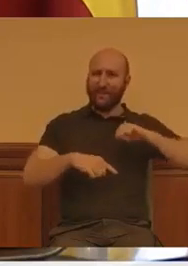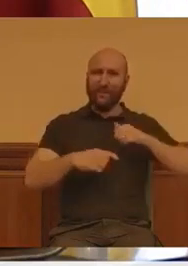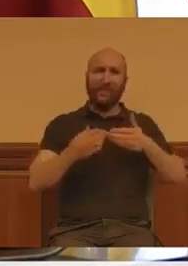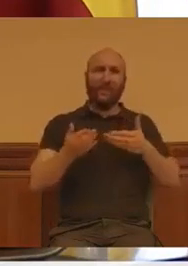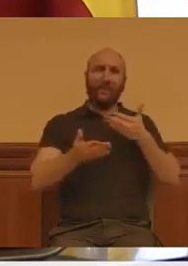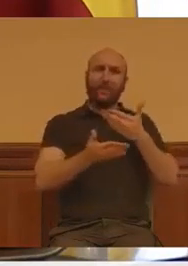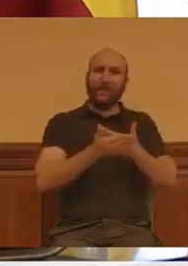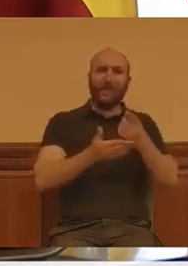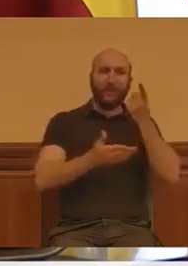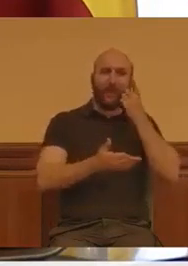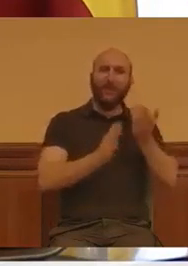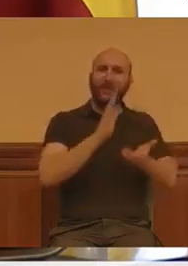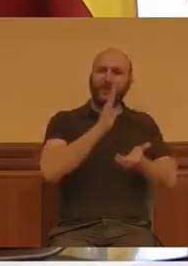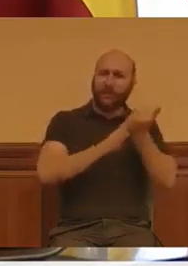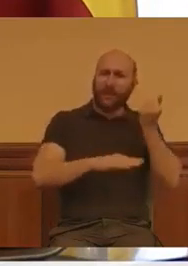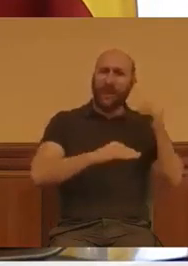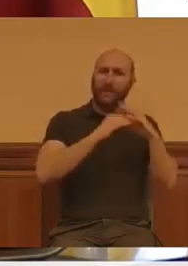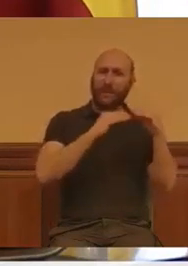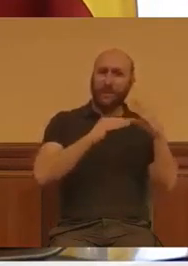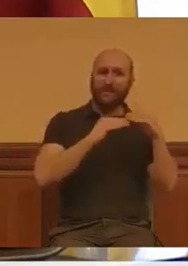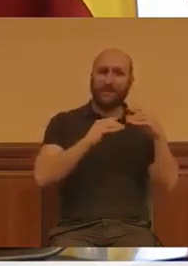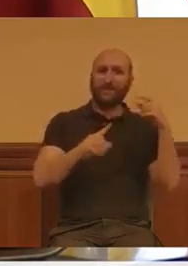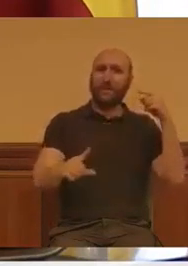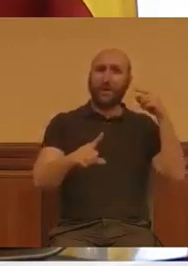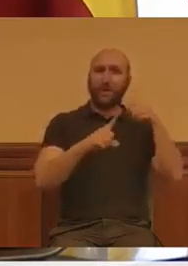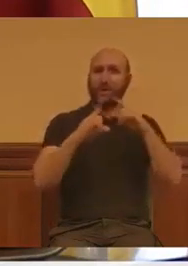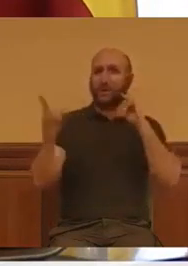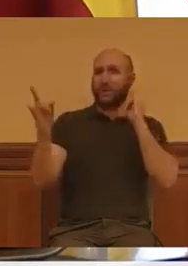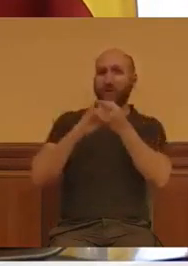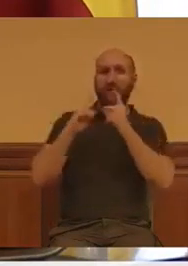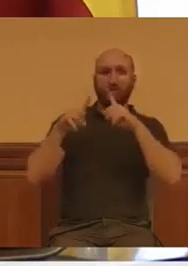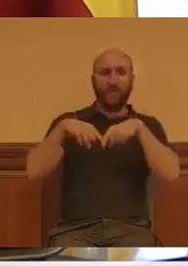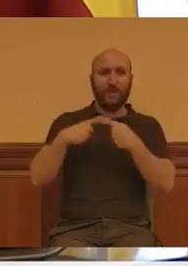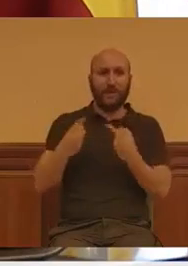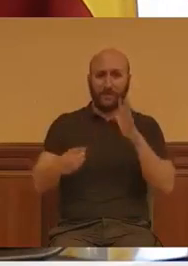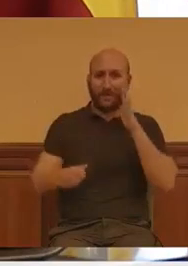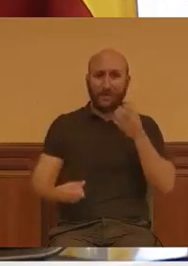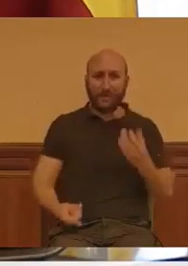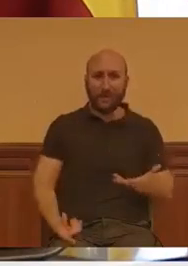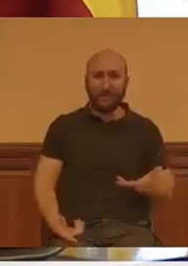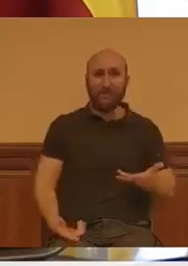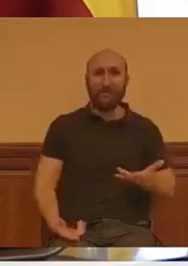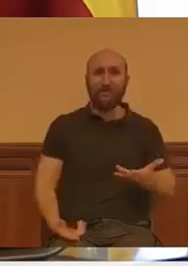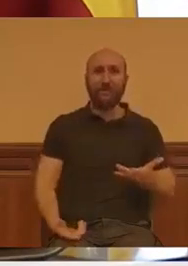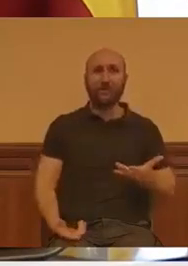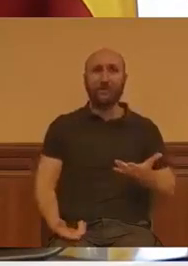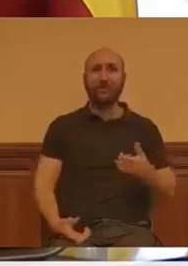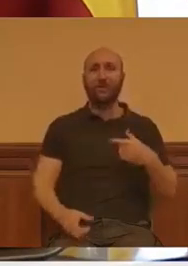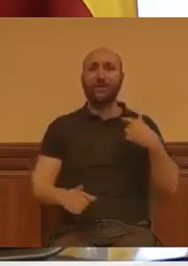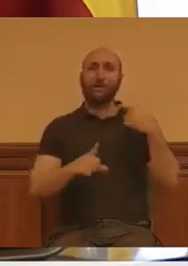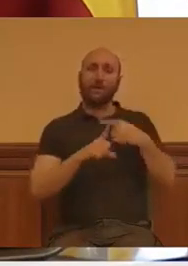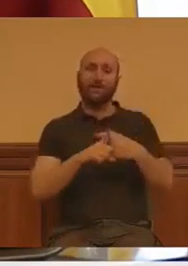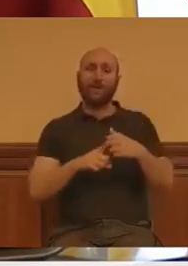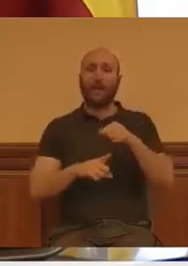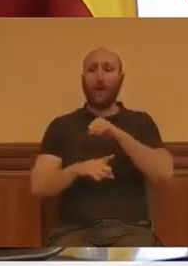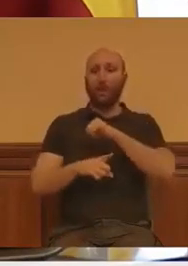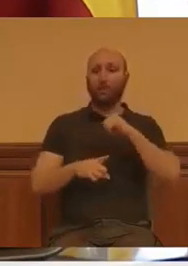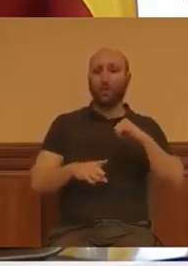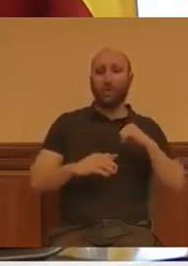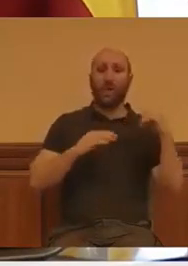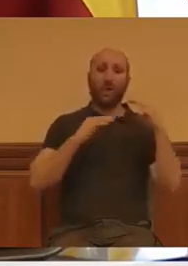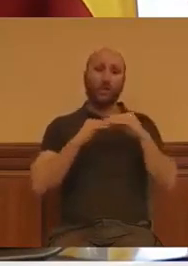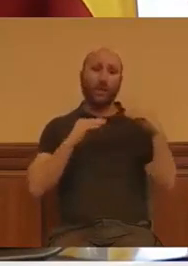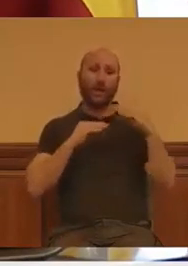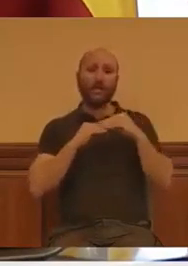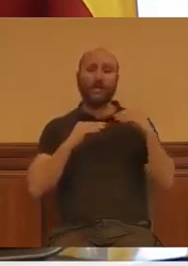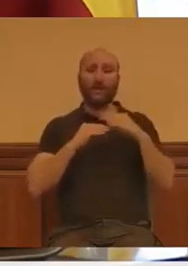teléfonos a los pacientes para poder comunicar a sus familiares? ¿Les parece bien que no se respete la autonomía de los pacientes para decidir si